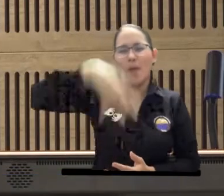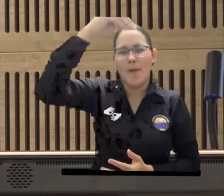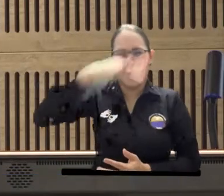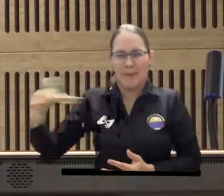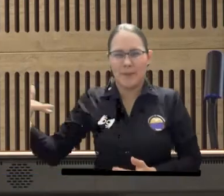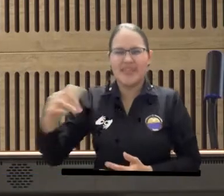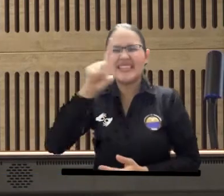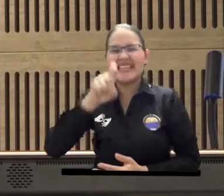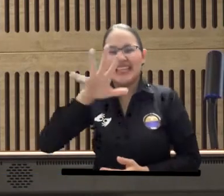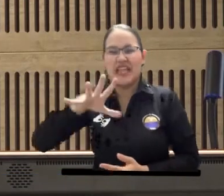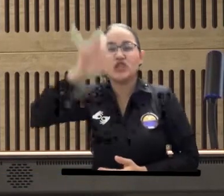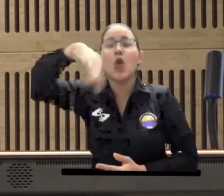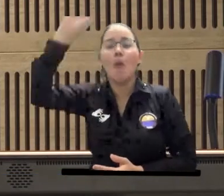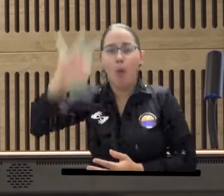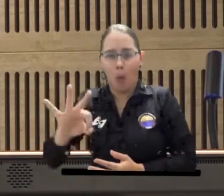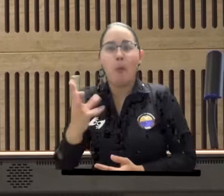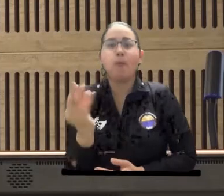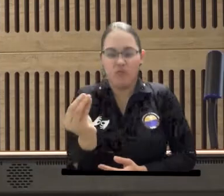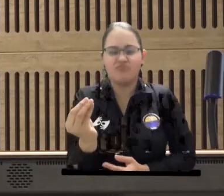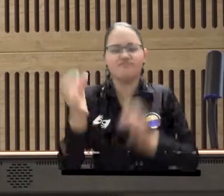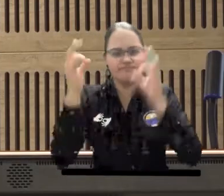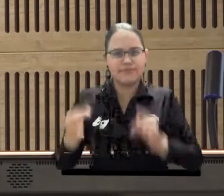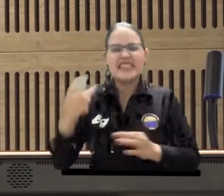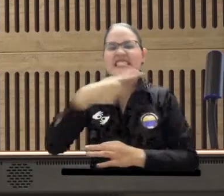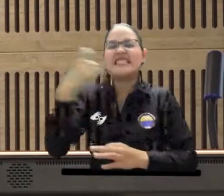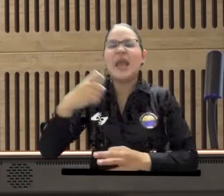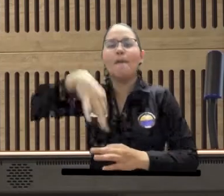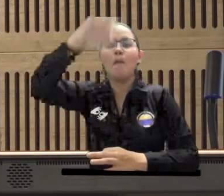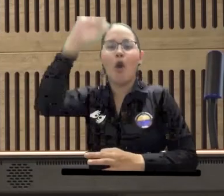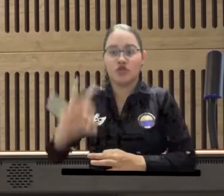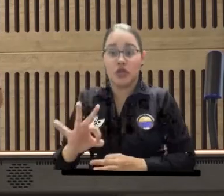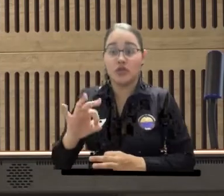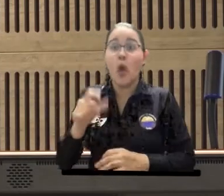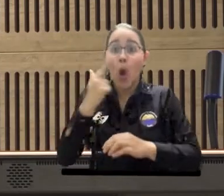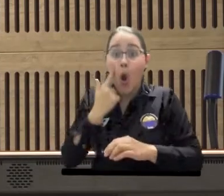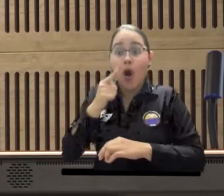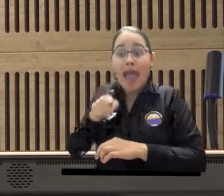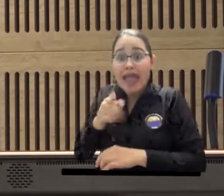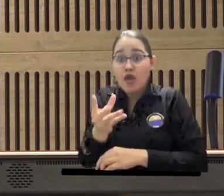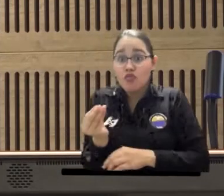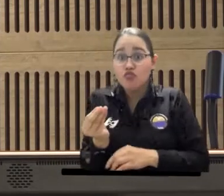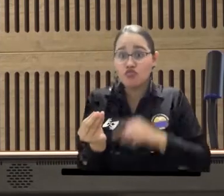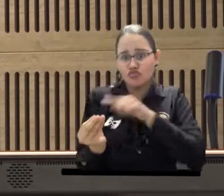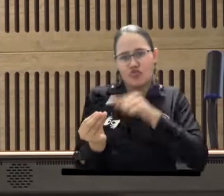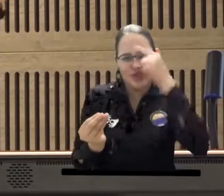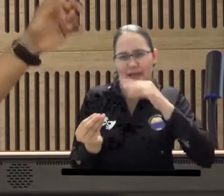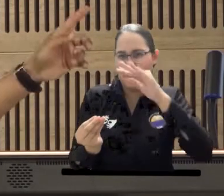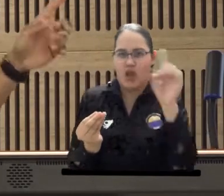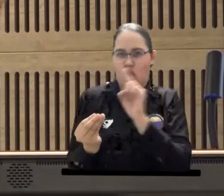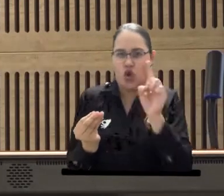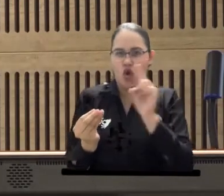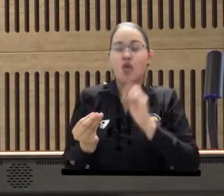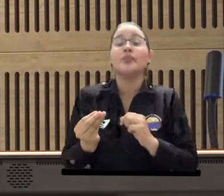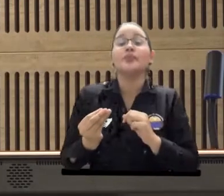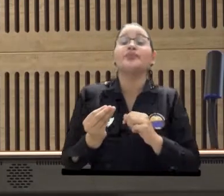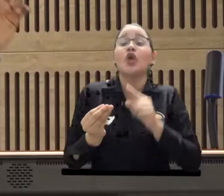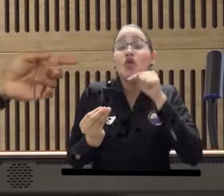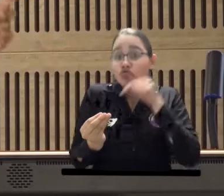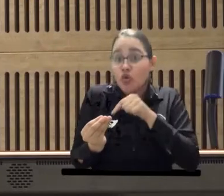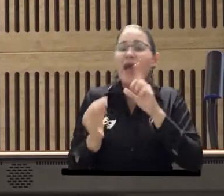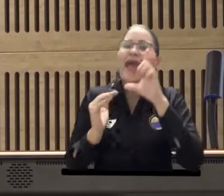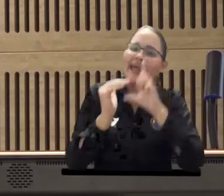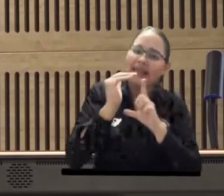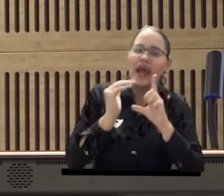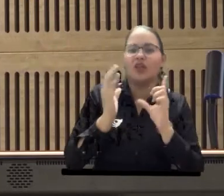Magdalena, sin incluir Santa Marta, tienen ya hoy garantizado ese 100%, y todos los estudiantes de otros departamentos que son de